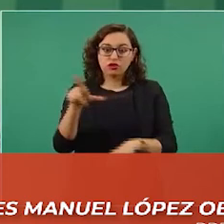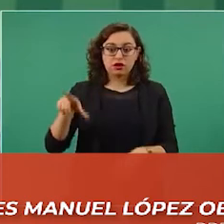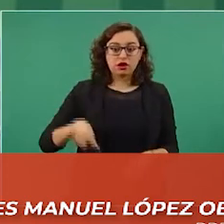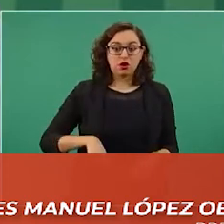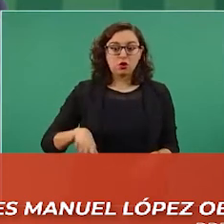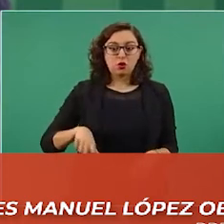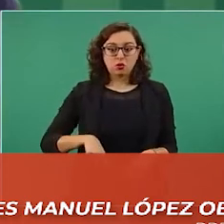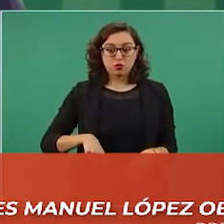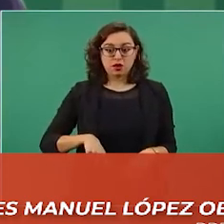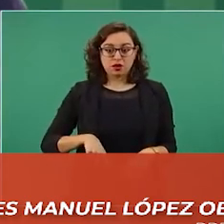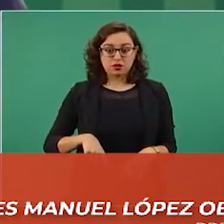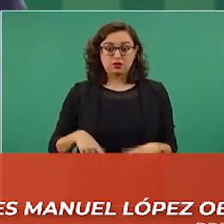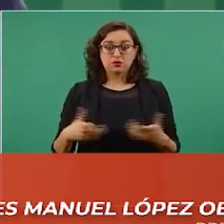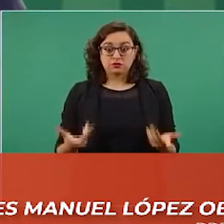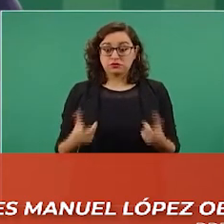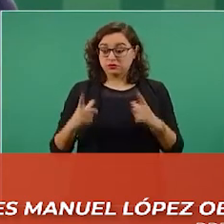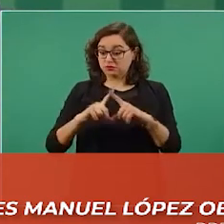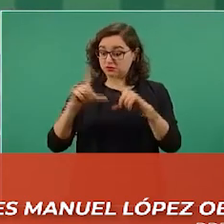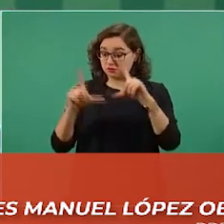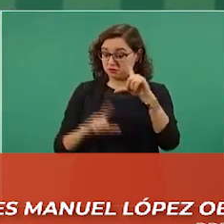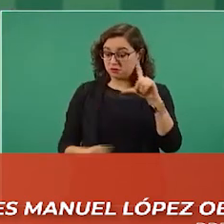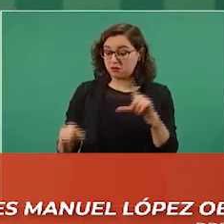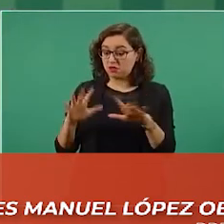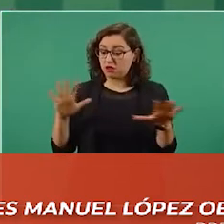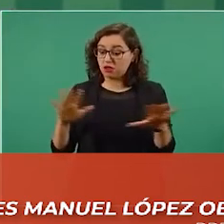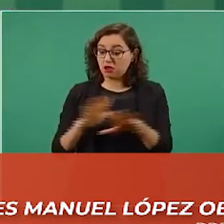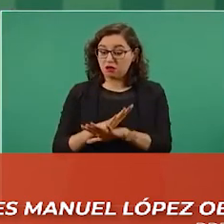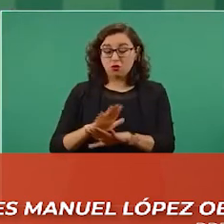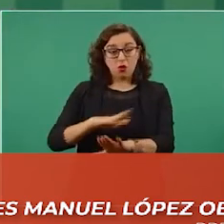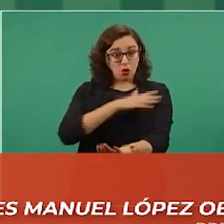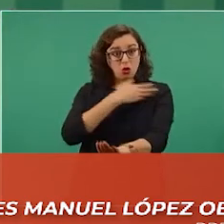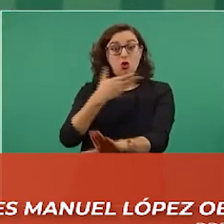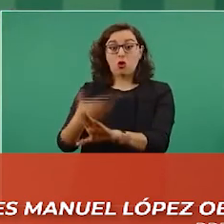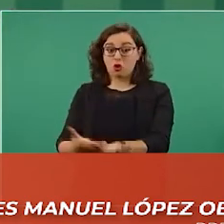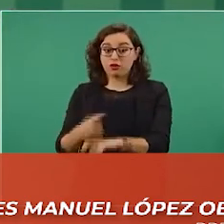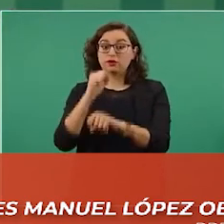diría al proceso de transformación que se está llevando a cabo en México,